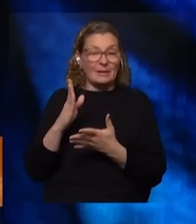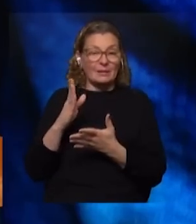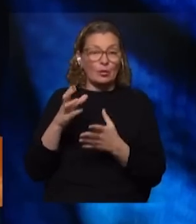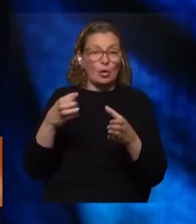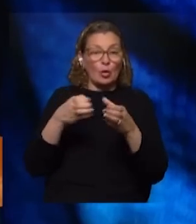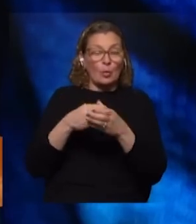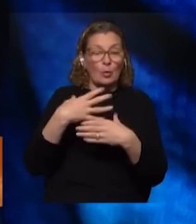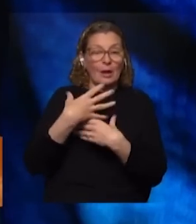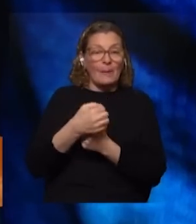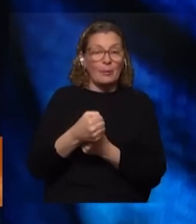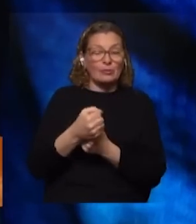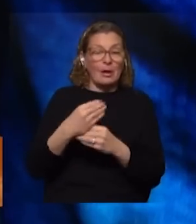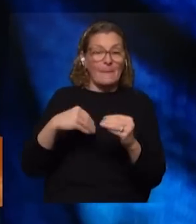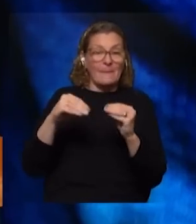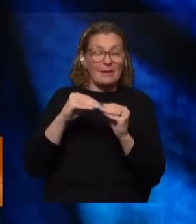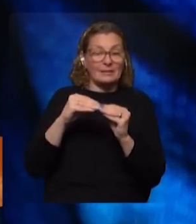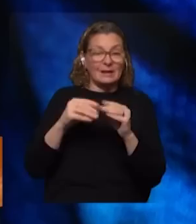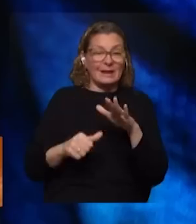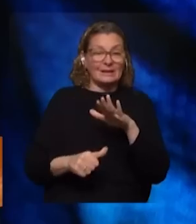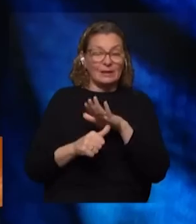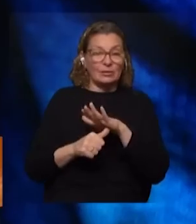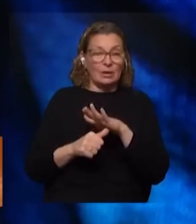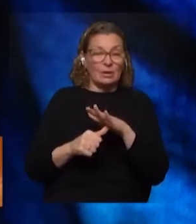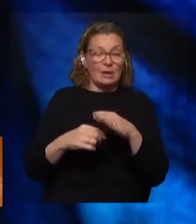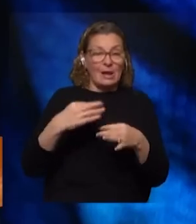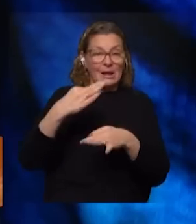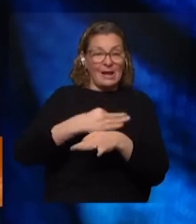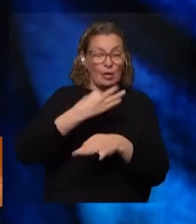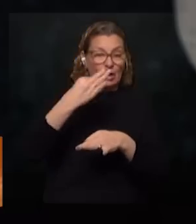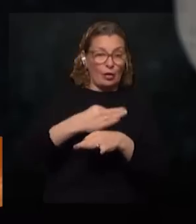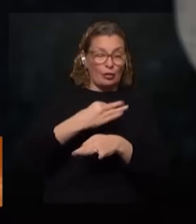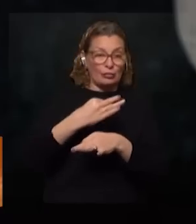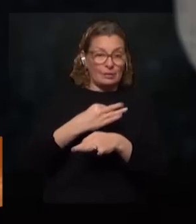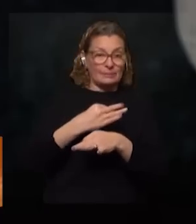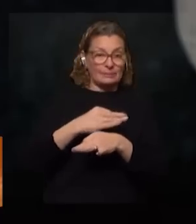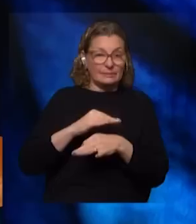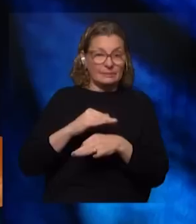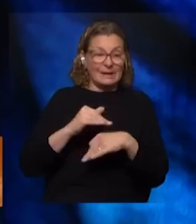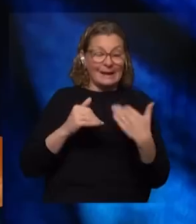grupos que apoyan más la candidatura de Carolina Cosa digamos izquierda y libertad